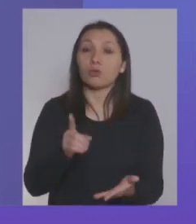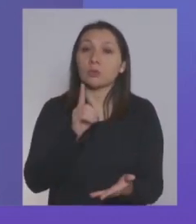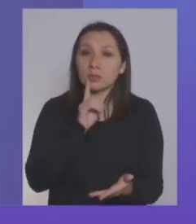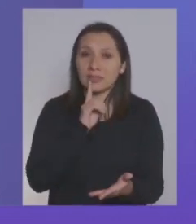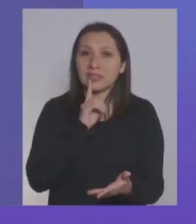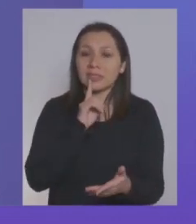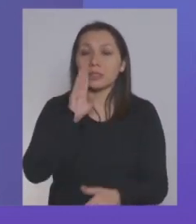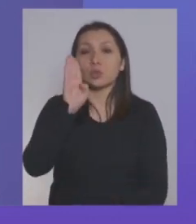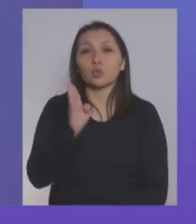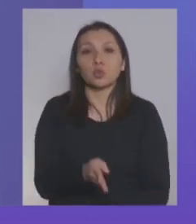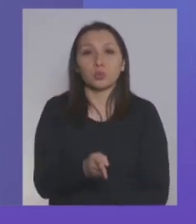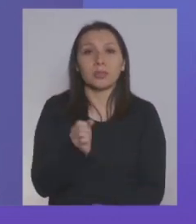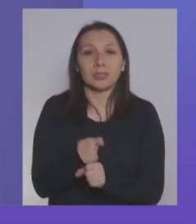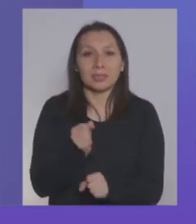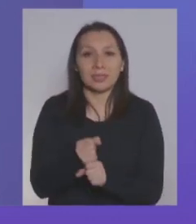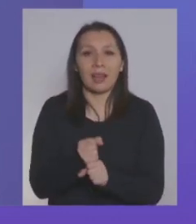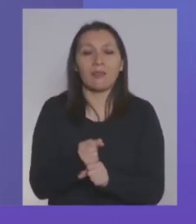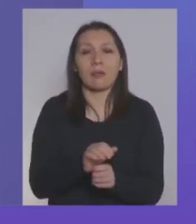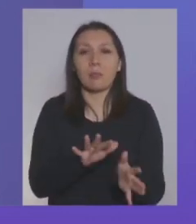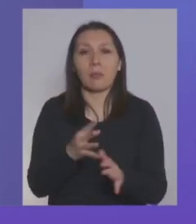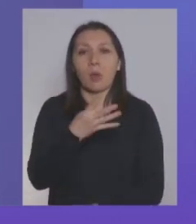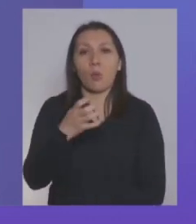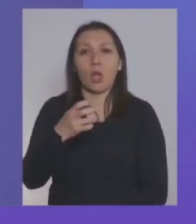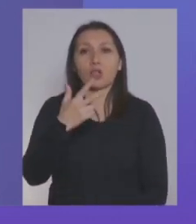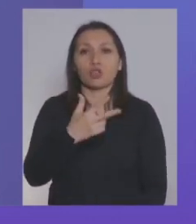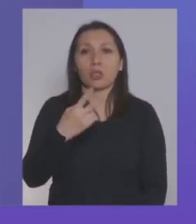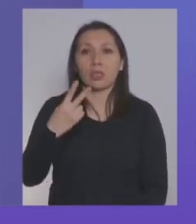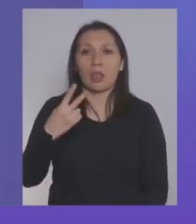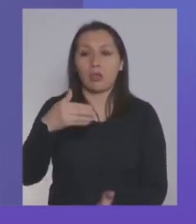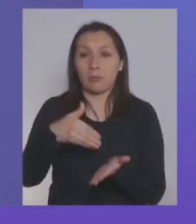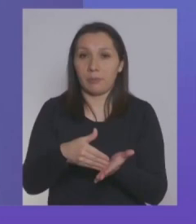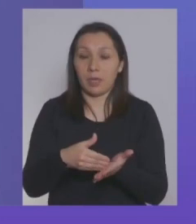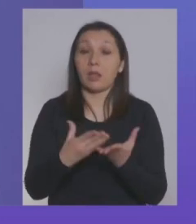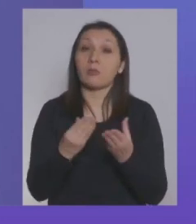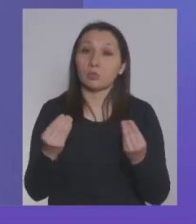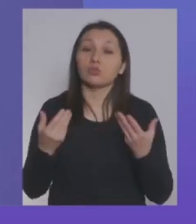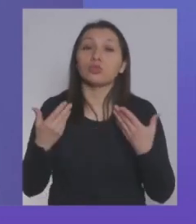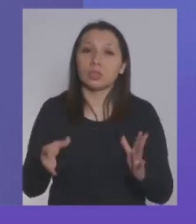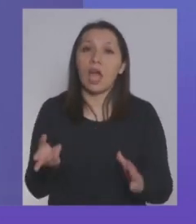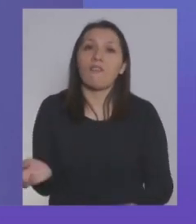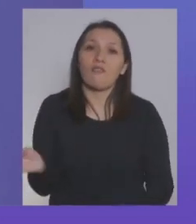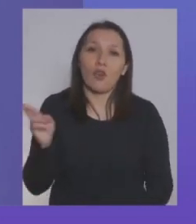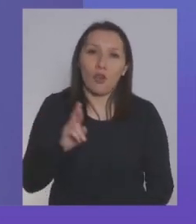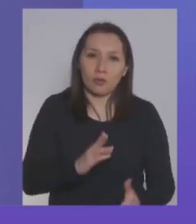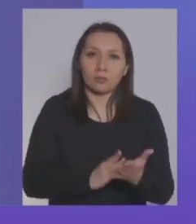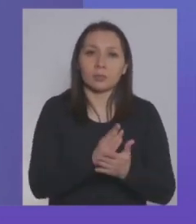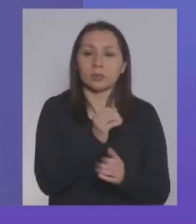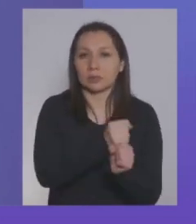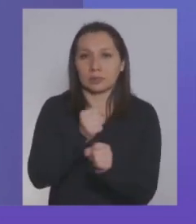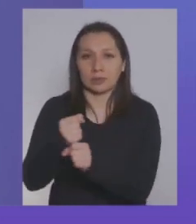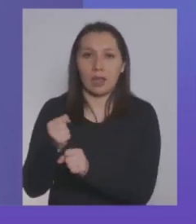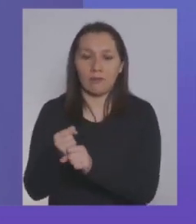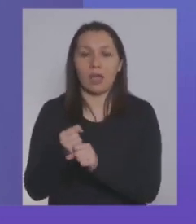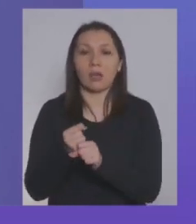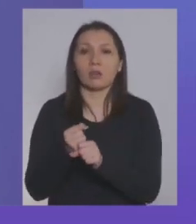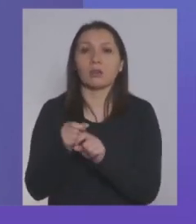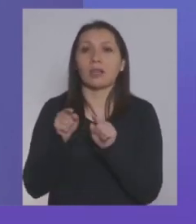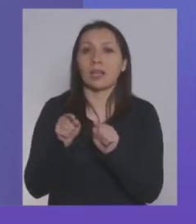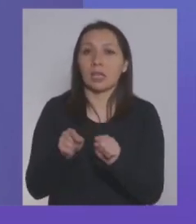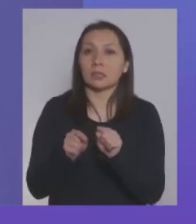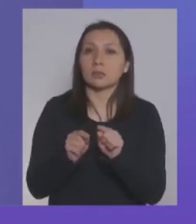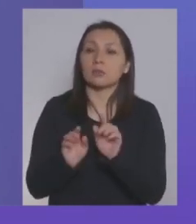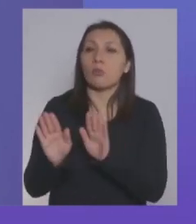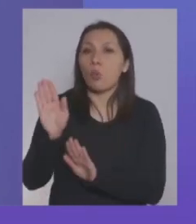encuentran con suspensión cerca de 482.000. Hay varios que ya han retornado a sus puestos de trabajo que fueron